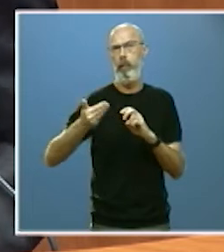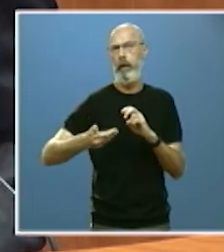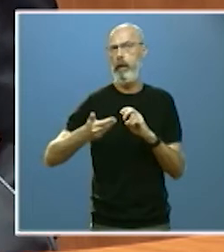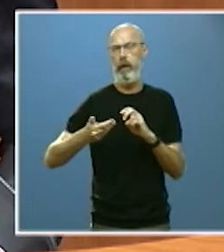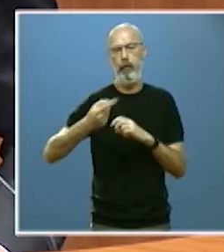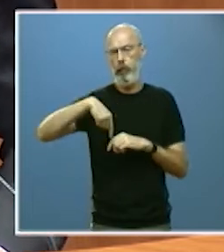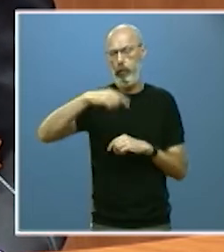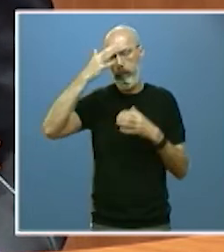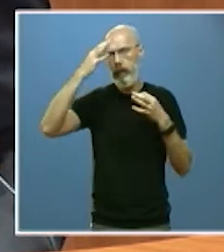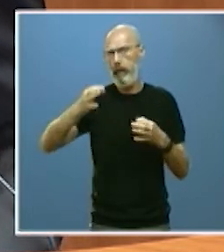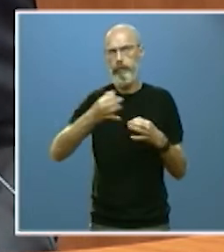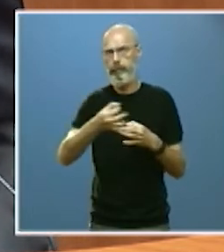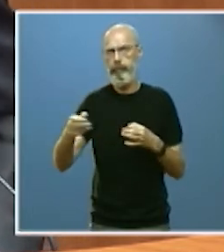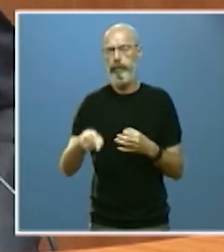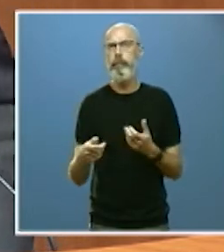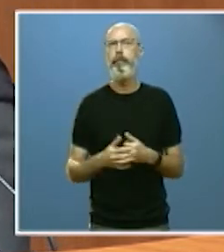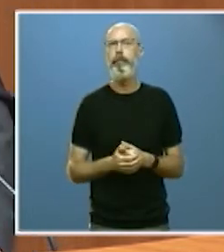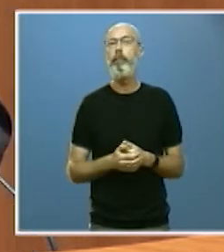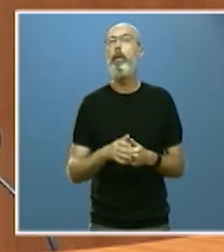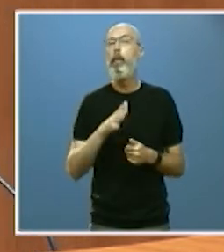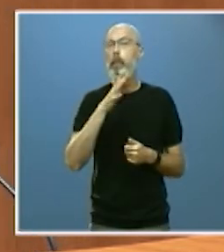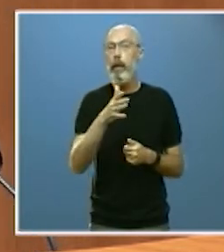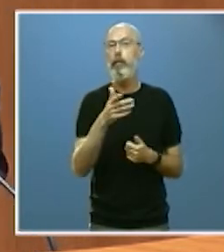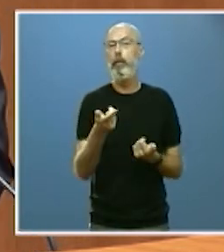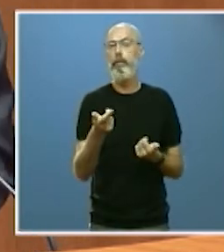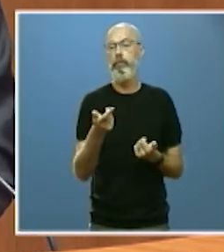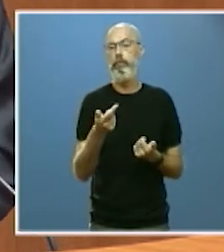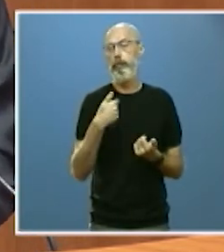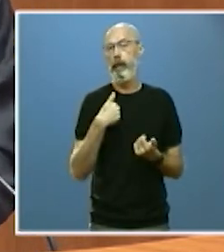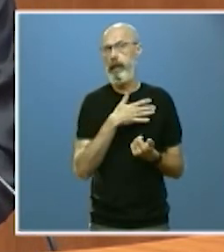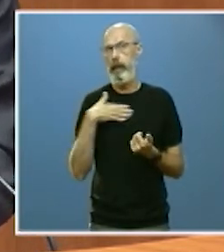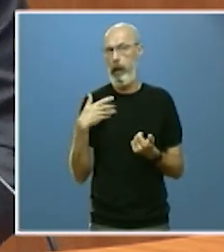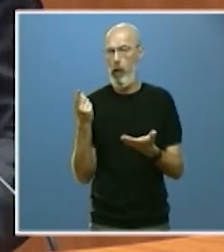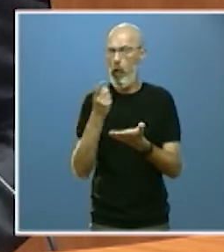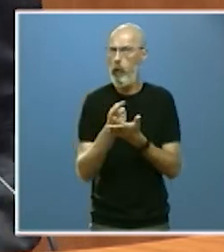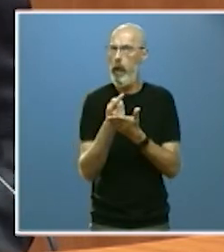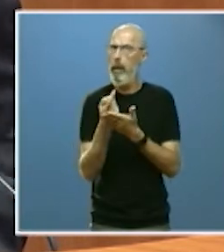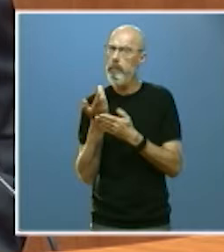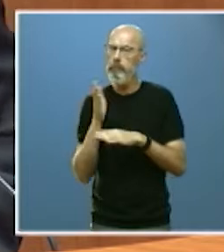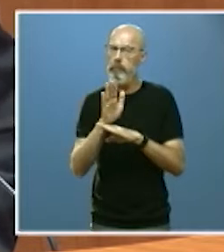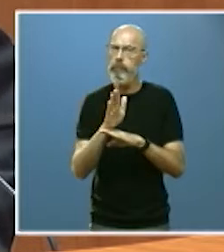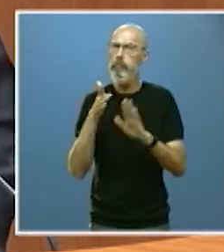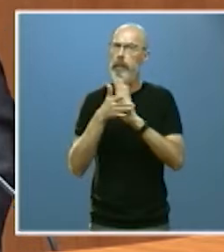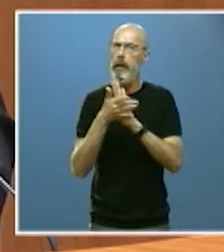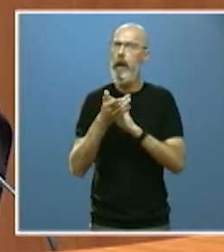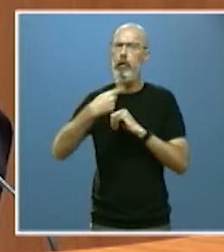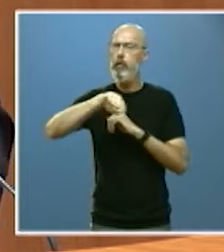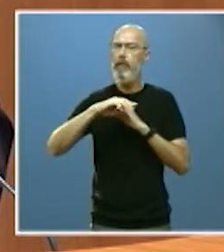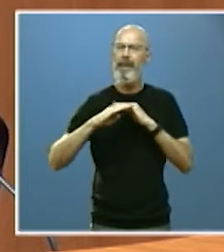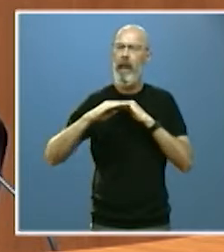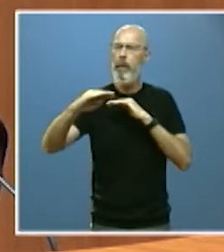creemos. Por eso, quiero de nuevo poner en valor nuestra estabilidad,